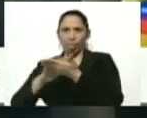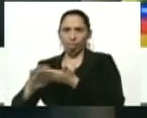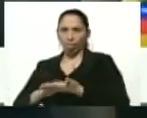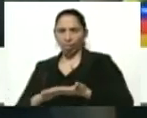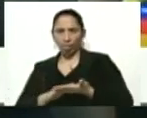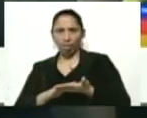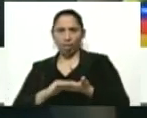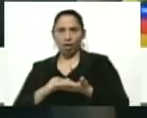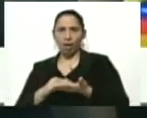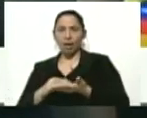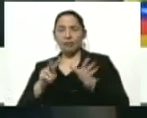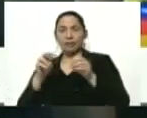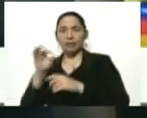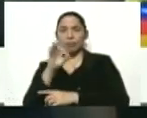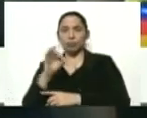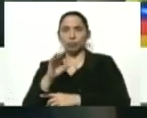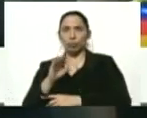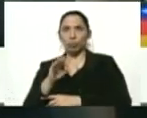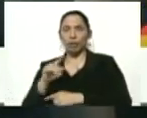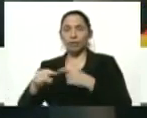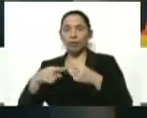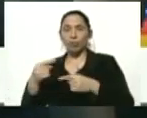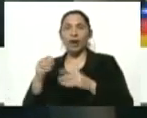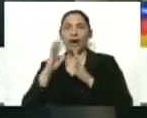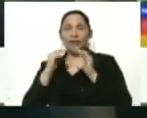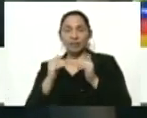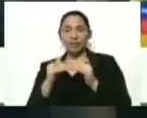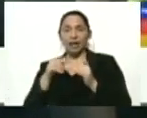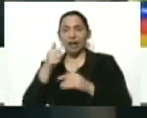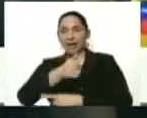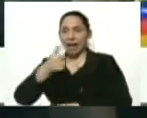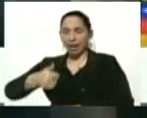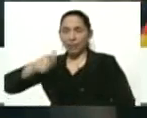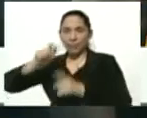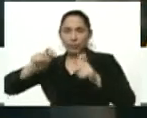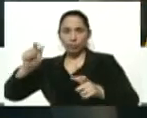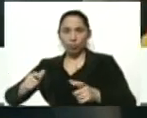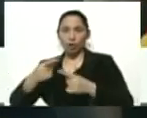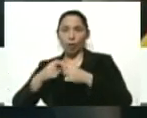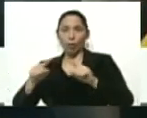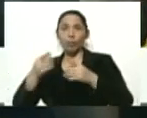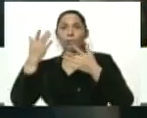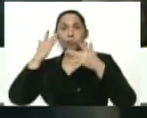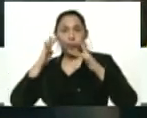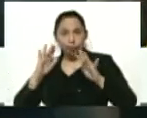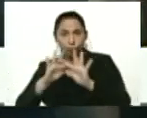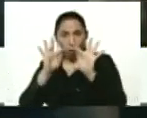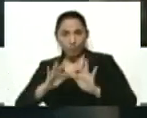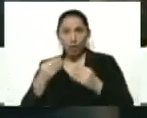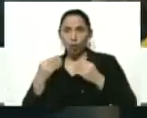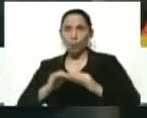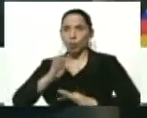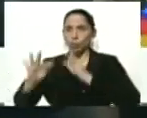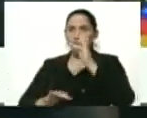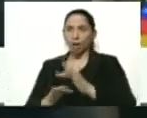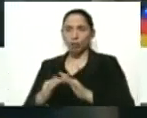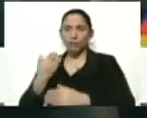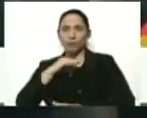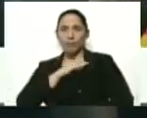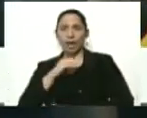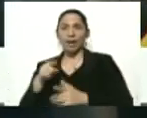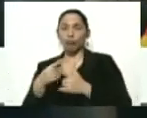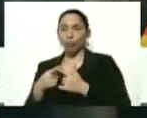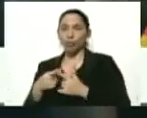% después de atender a cada cliente porque es otro mecanismo también de posible contagio de la enfermedad y por lo tanto